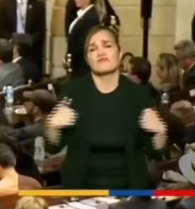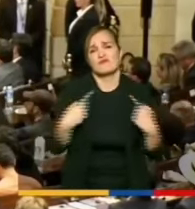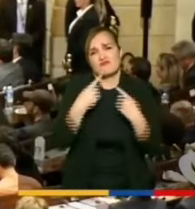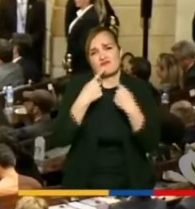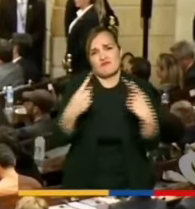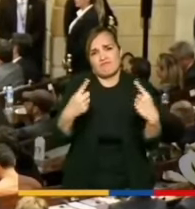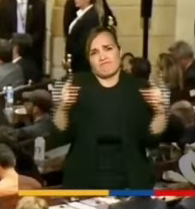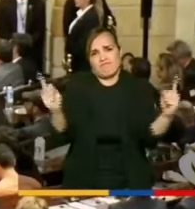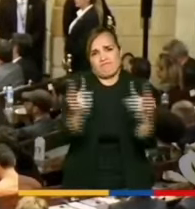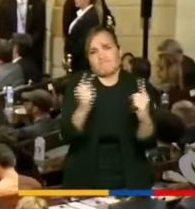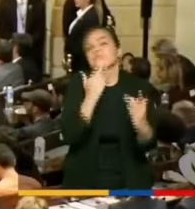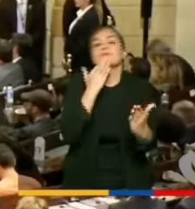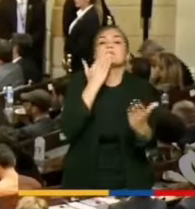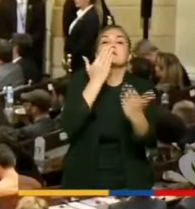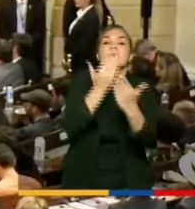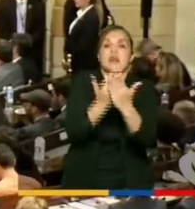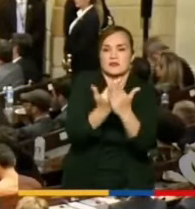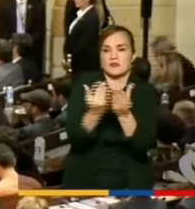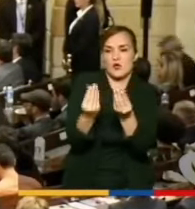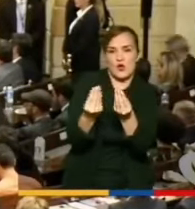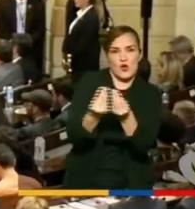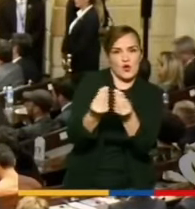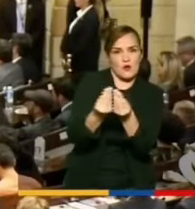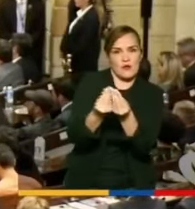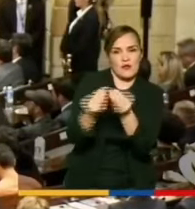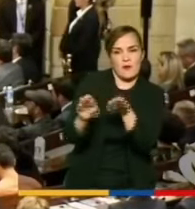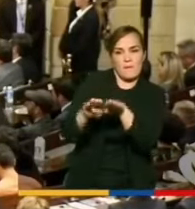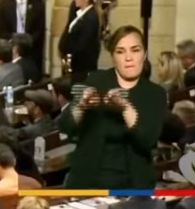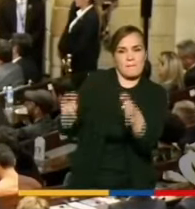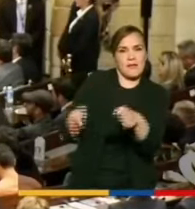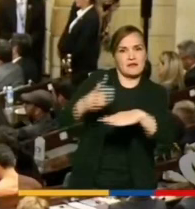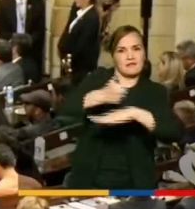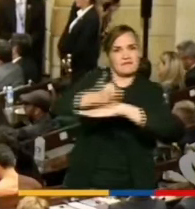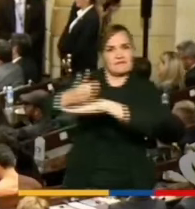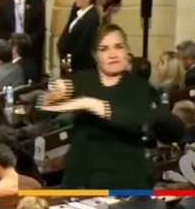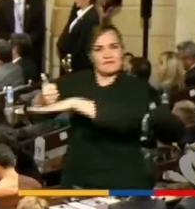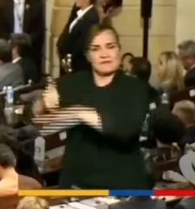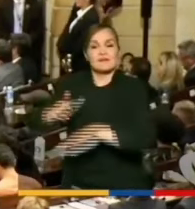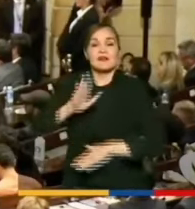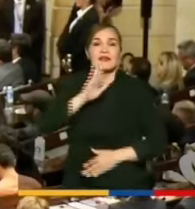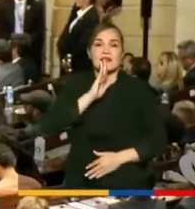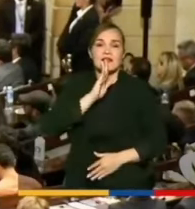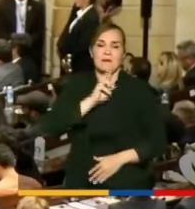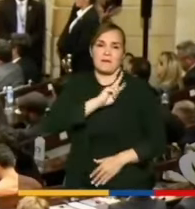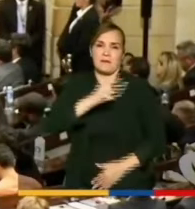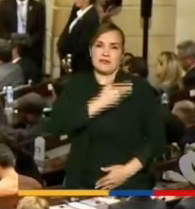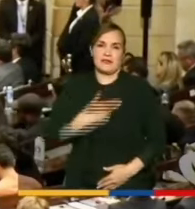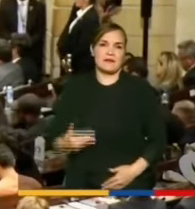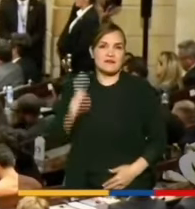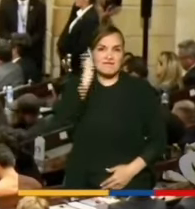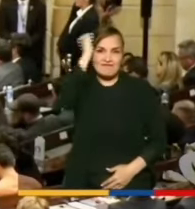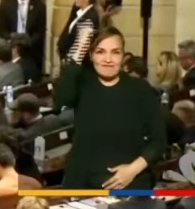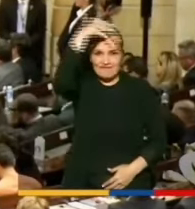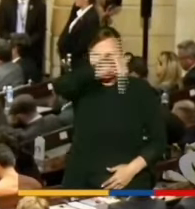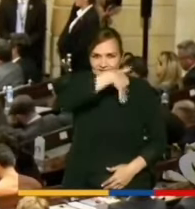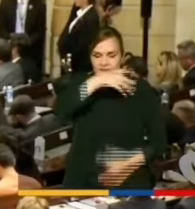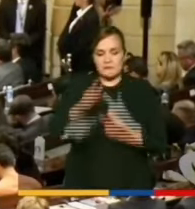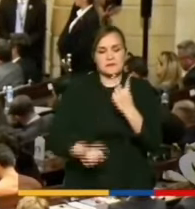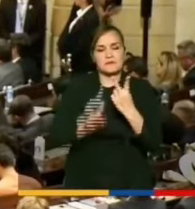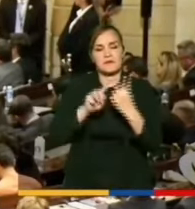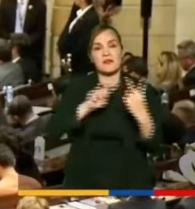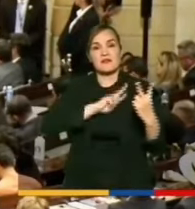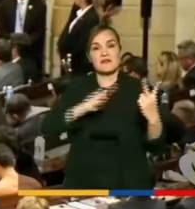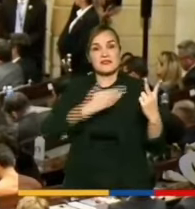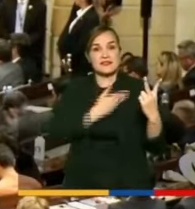a los compañeros de la mesa directiva del senado a la vicepresidenta María José Pizarro al vicepresidente